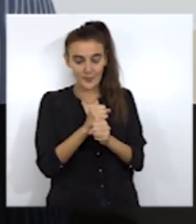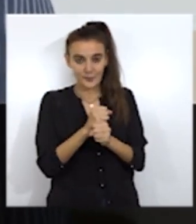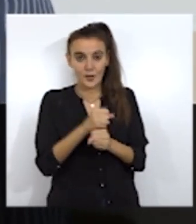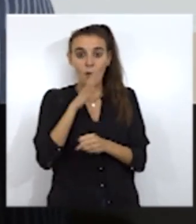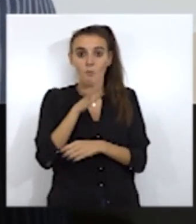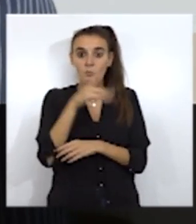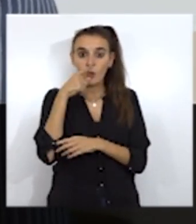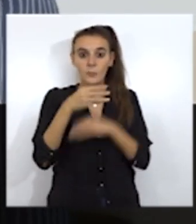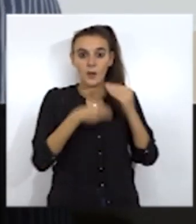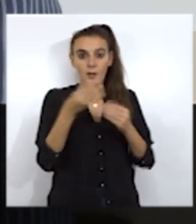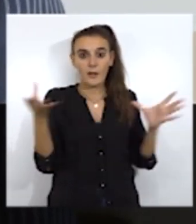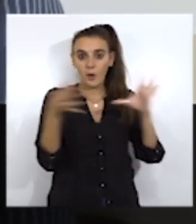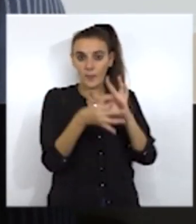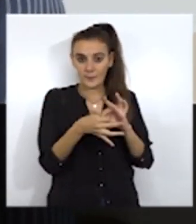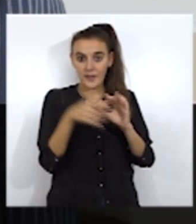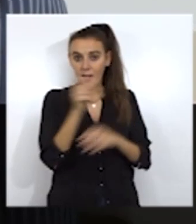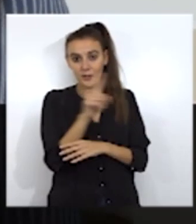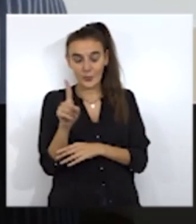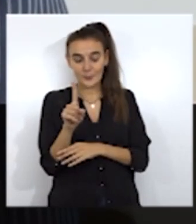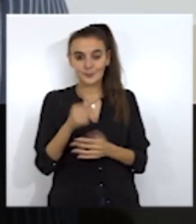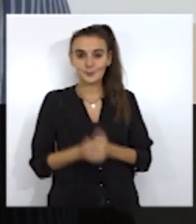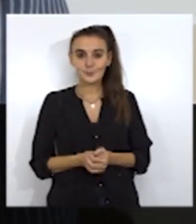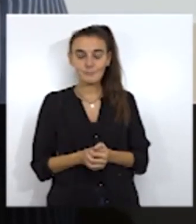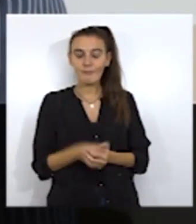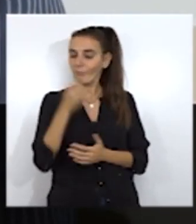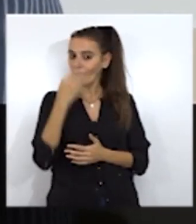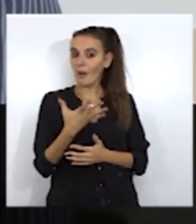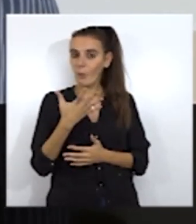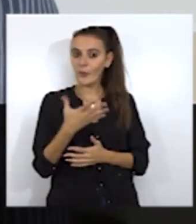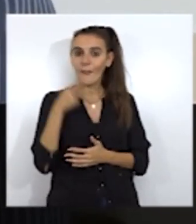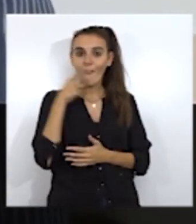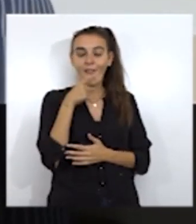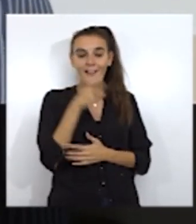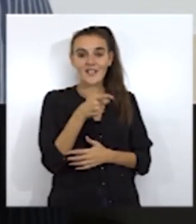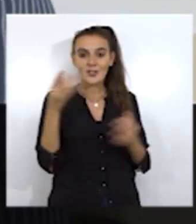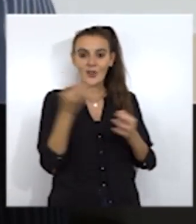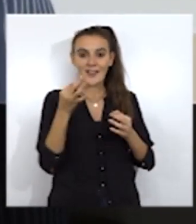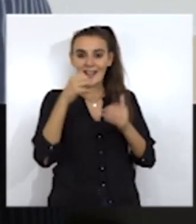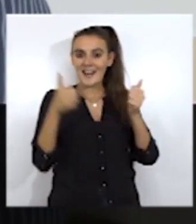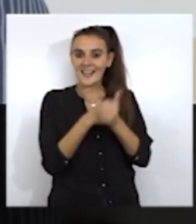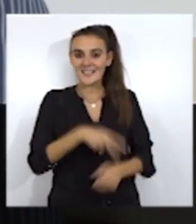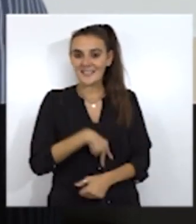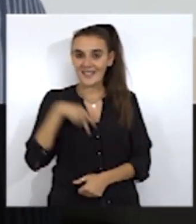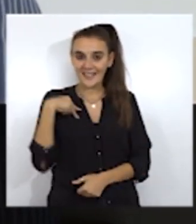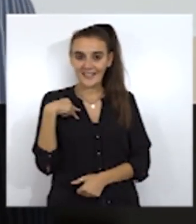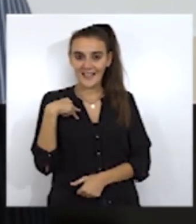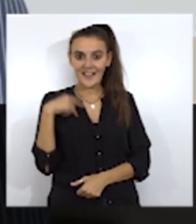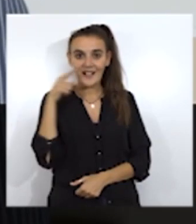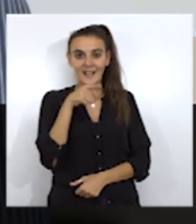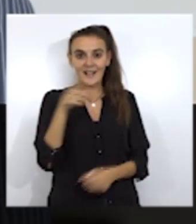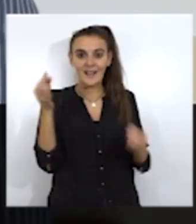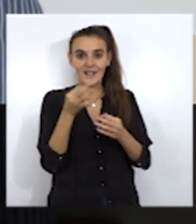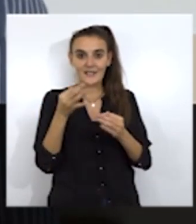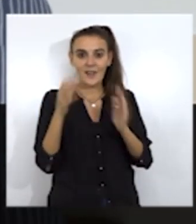quedaba incompatibilizado. Y bueno, eso es lo que la secretaria general ha emitido,